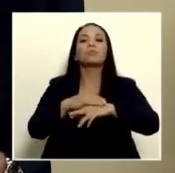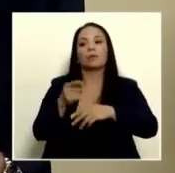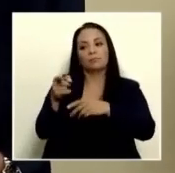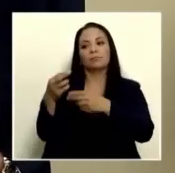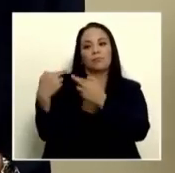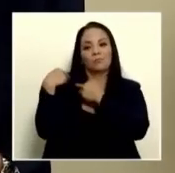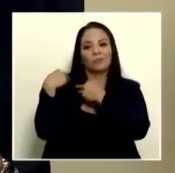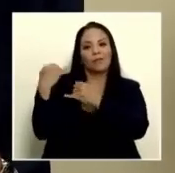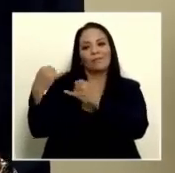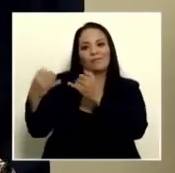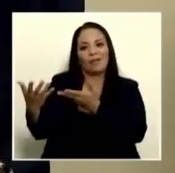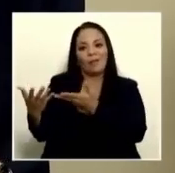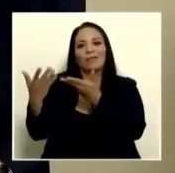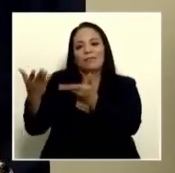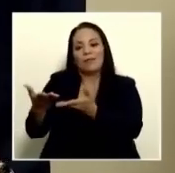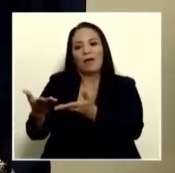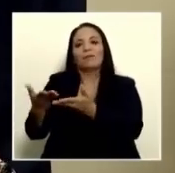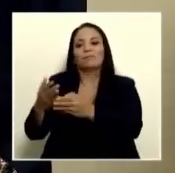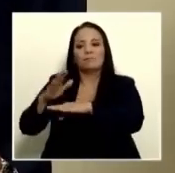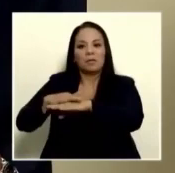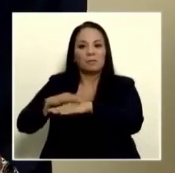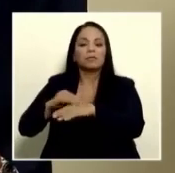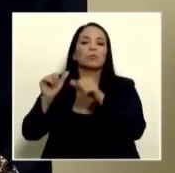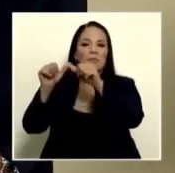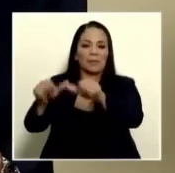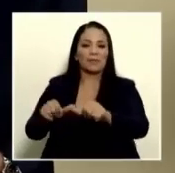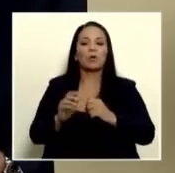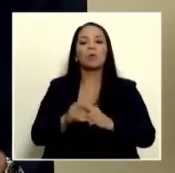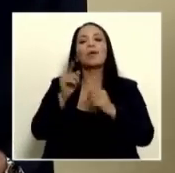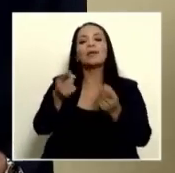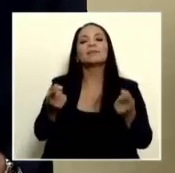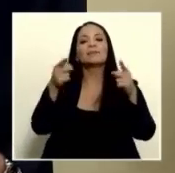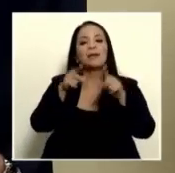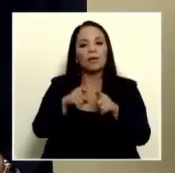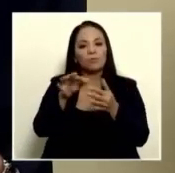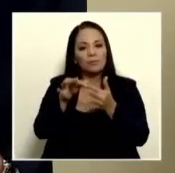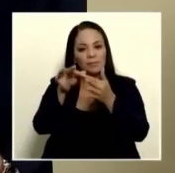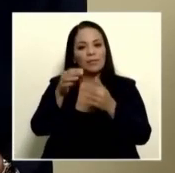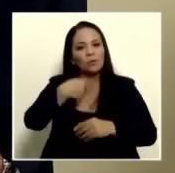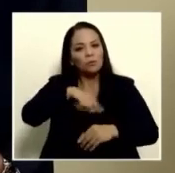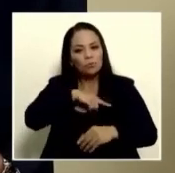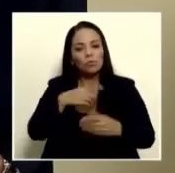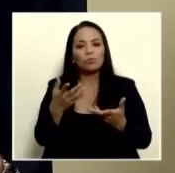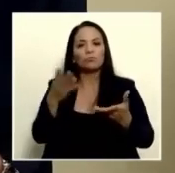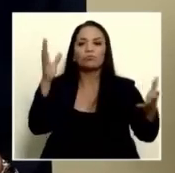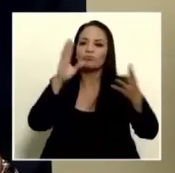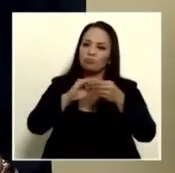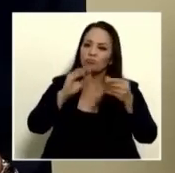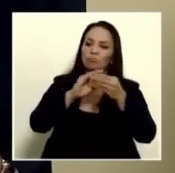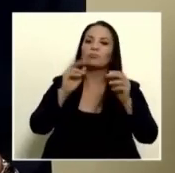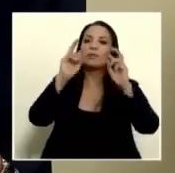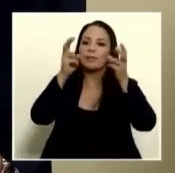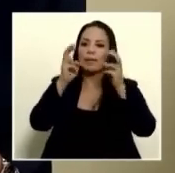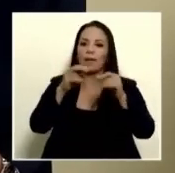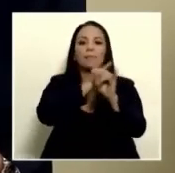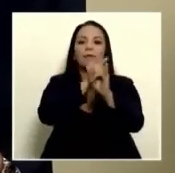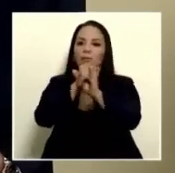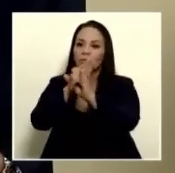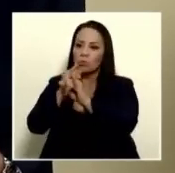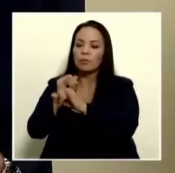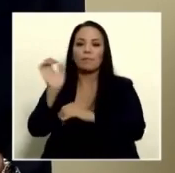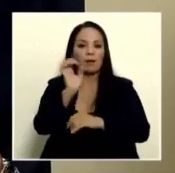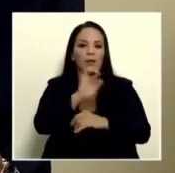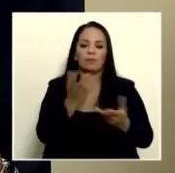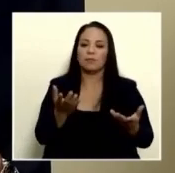final de darlo y mantenerlo en este caso particular nosotros hemos comentado el tema a nivel de las instituciones de